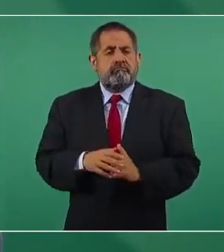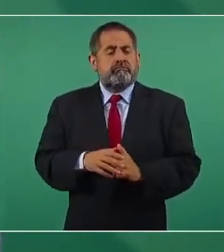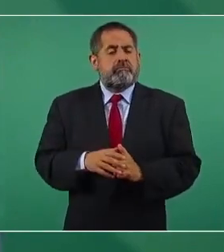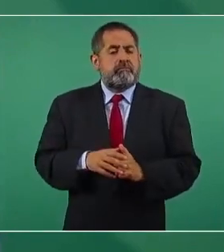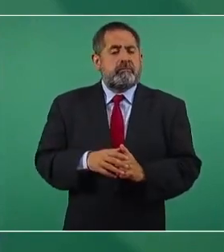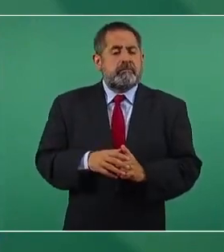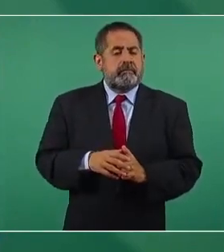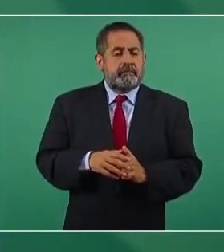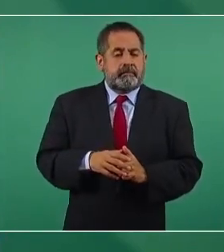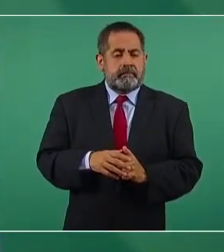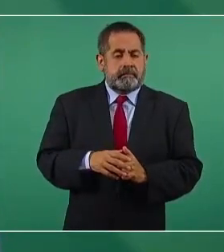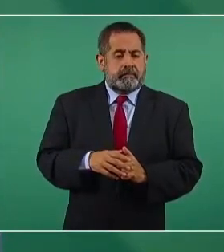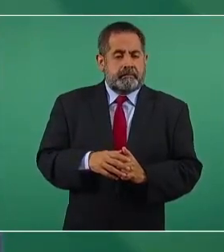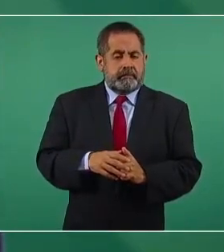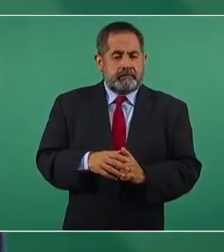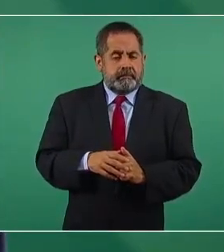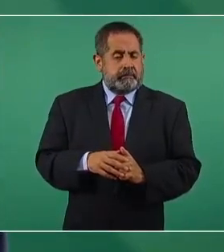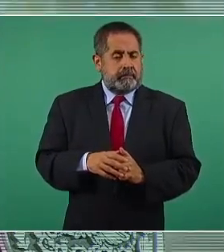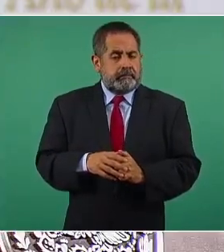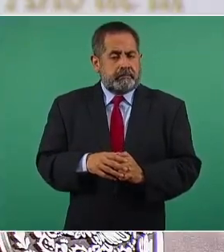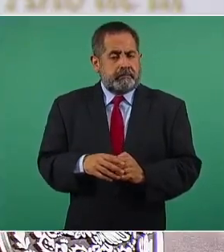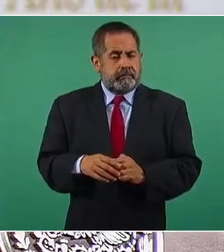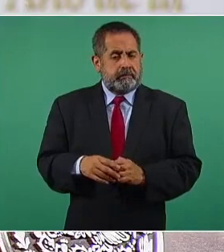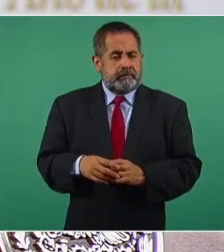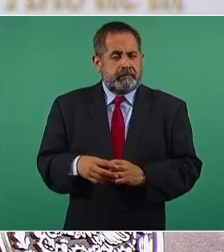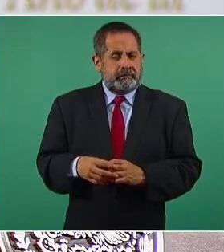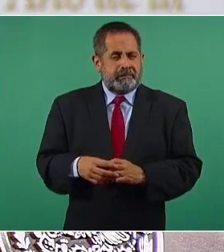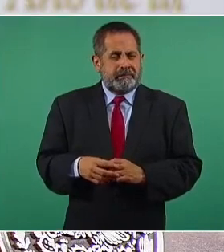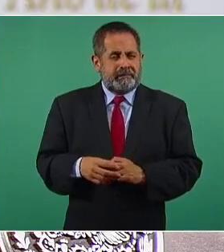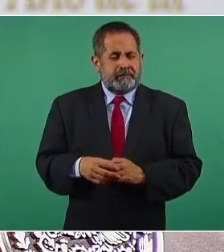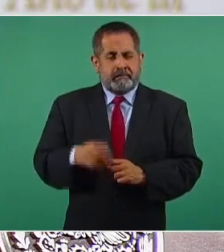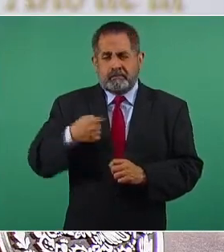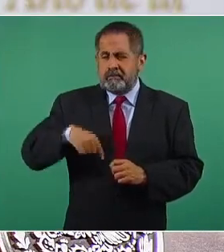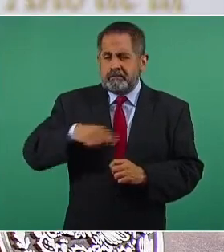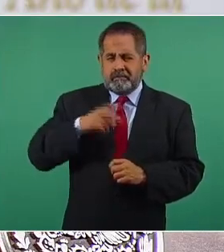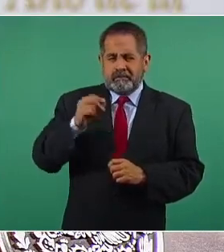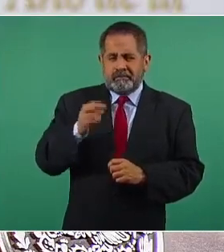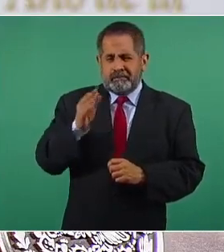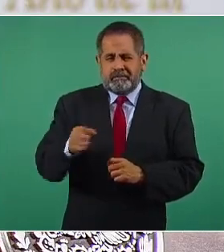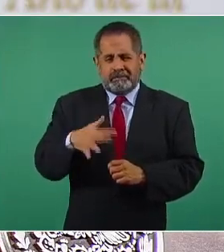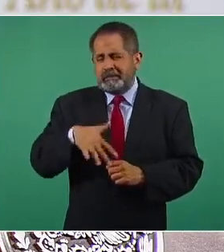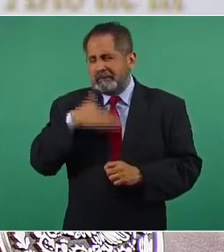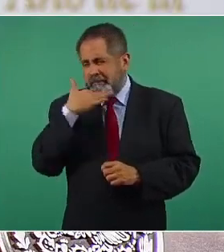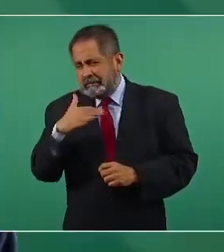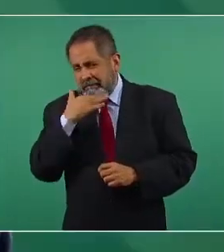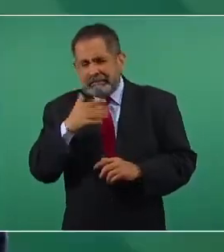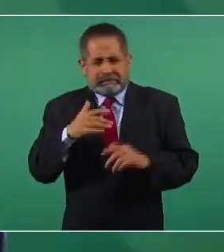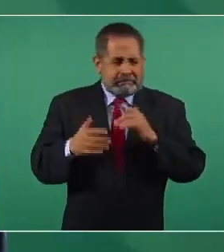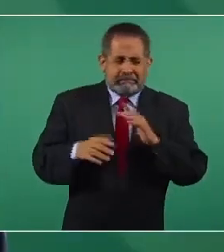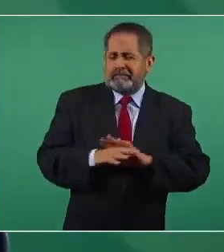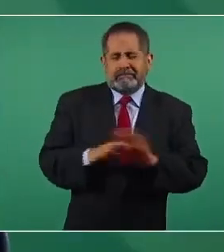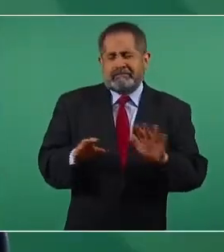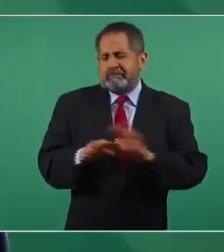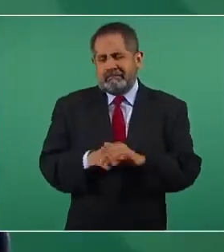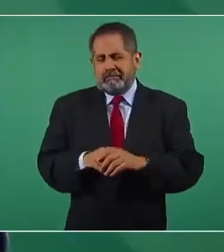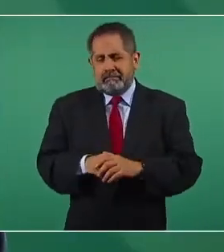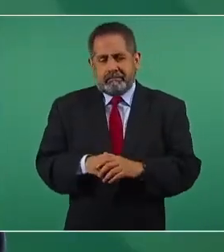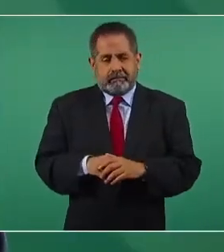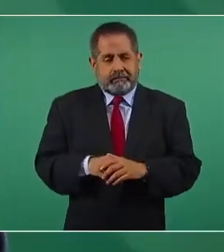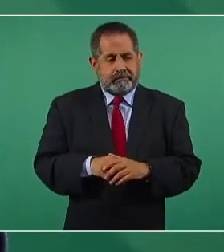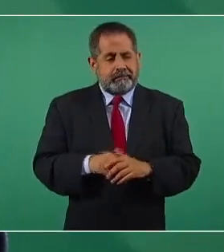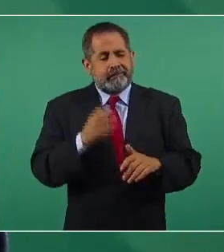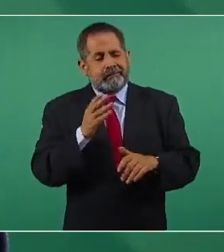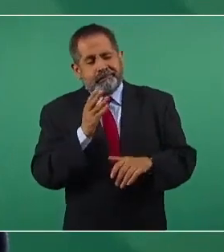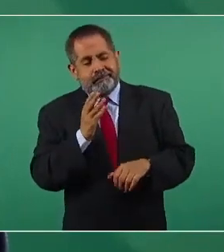aceptamos ni la corrupción ni la impunidad.